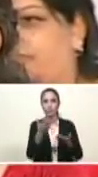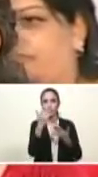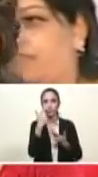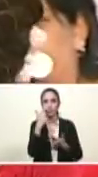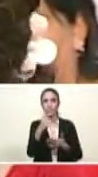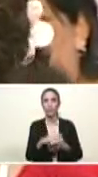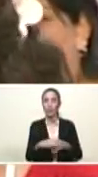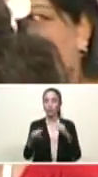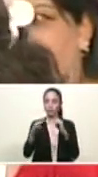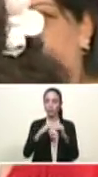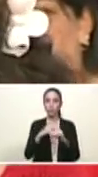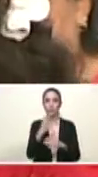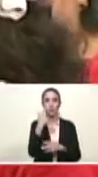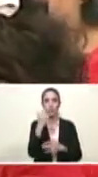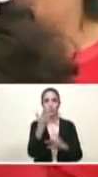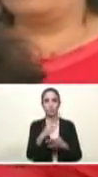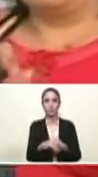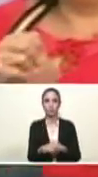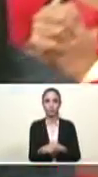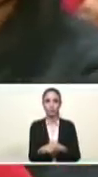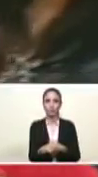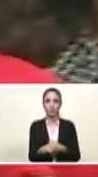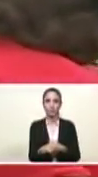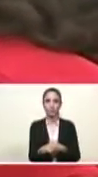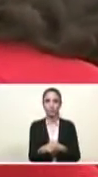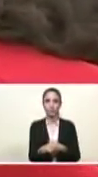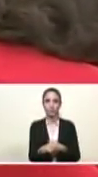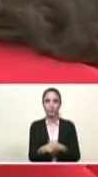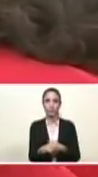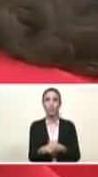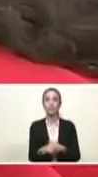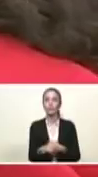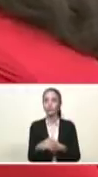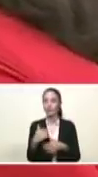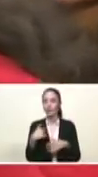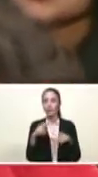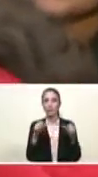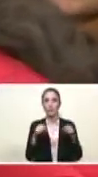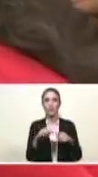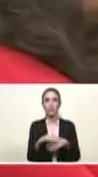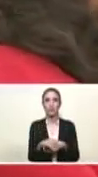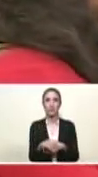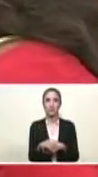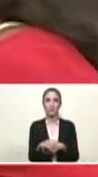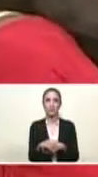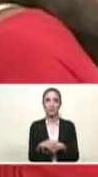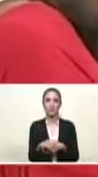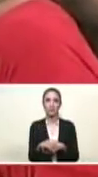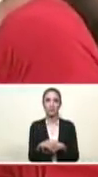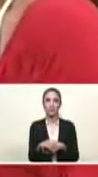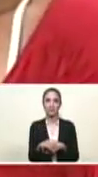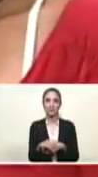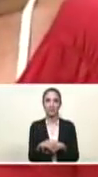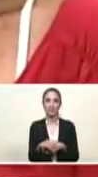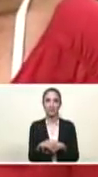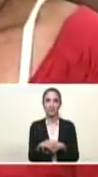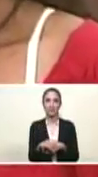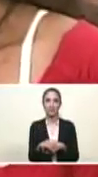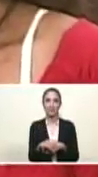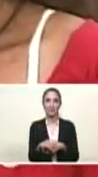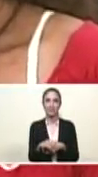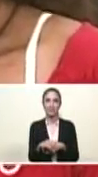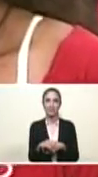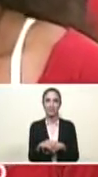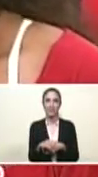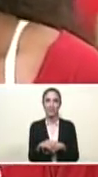llegó a tu celular, por favor, micrófono. ¿Te llegó a tu celular? Sí, mi presidente. Un momento, un momento, perdón. ¿Te puedes acercar o qué? Sí,